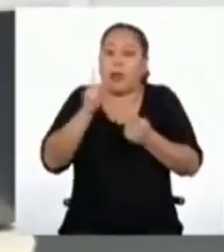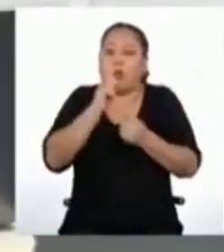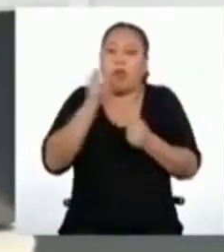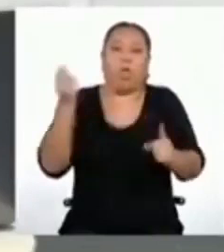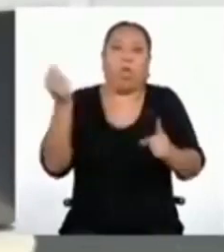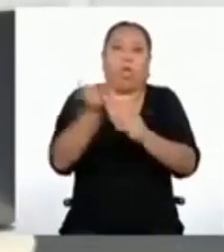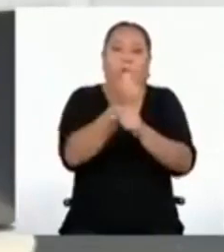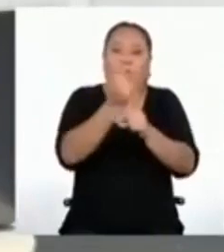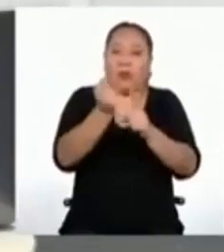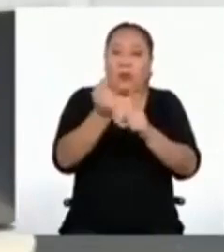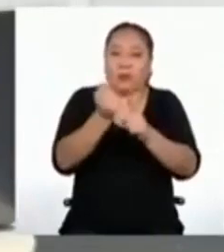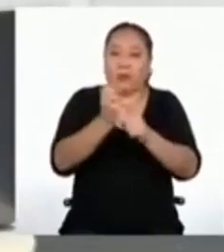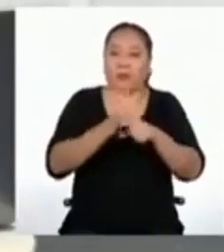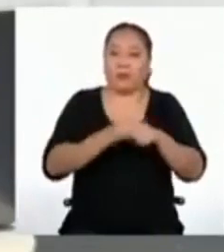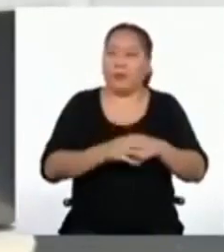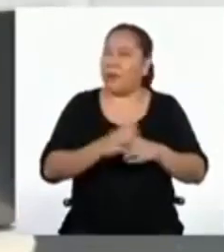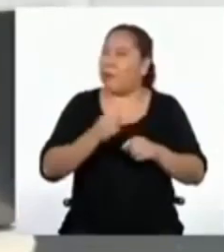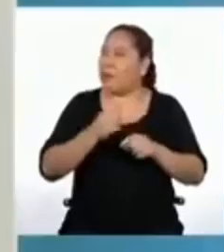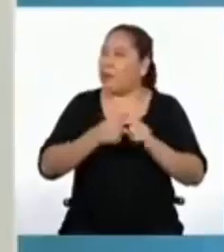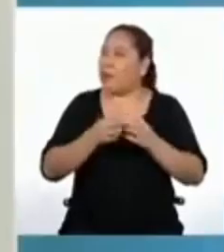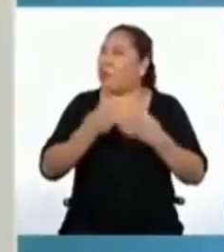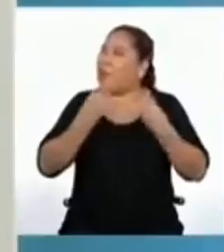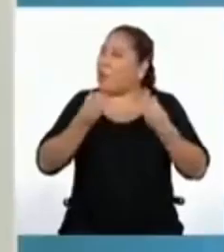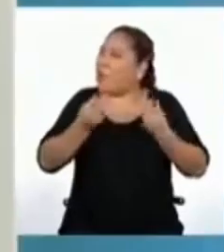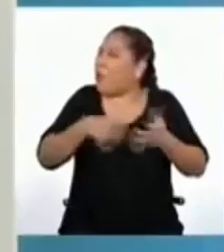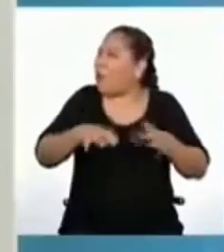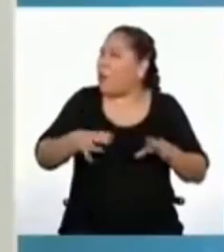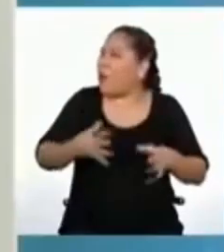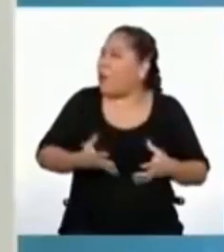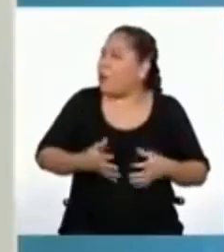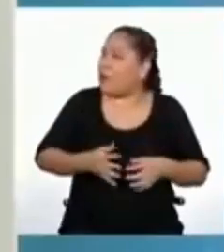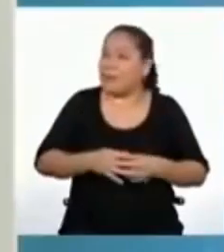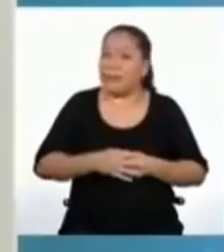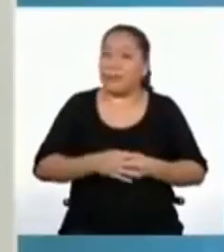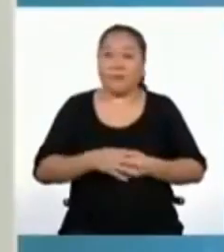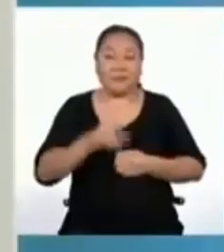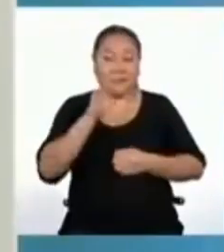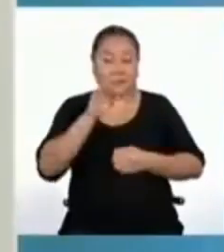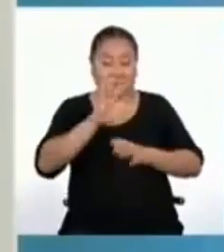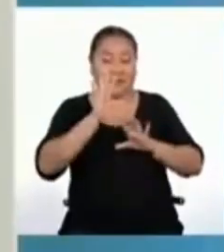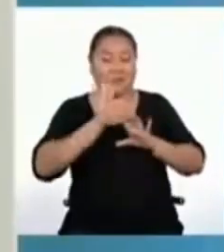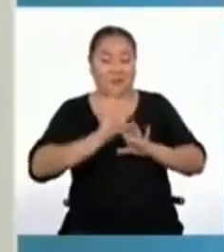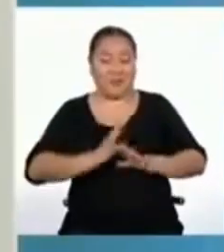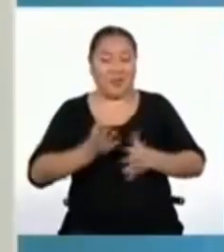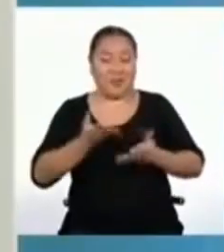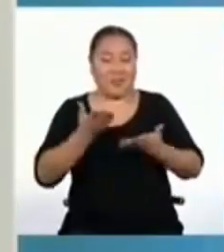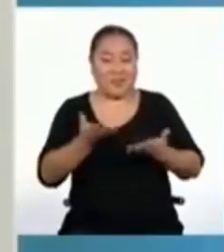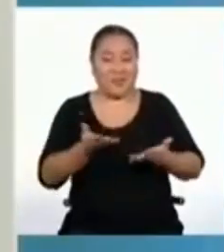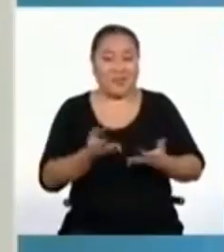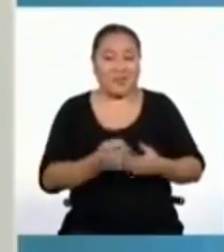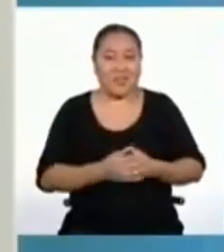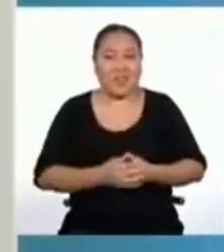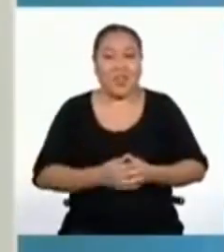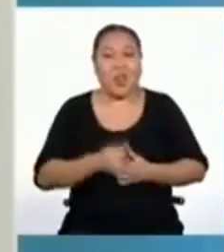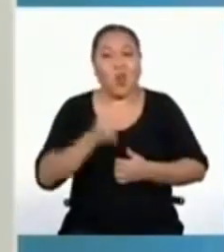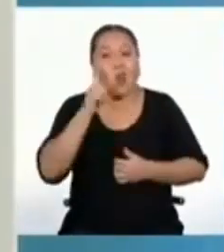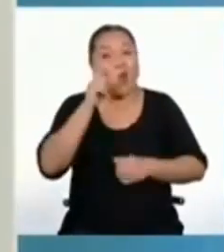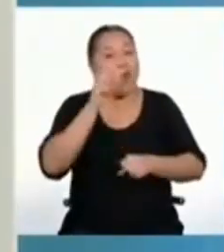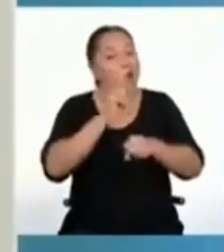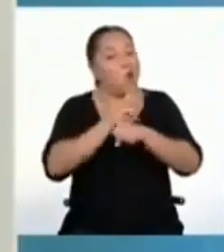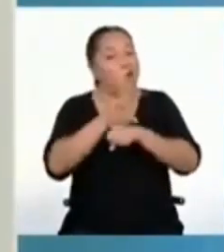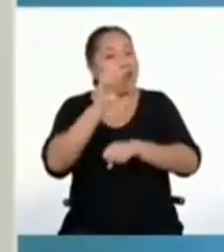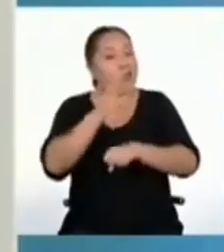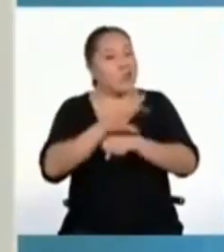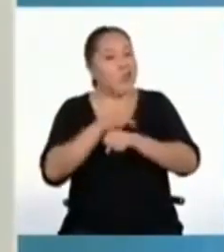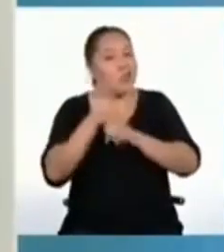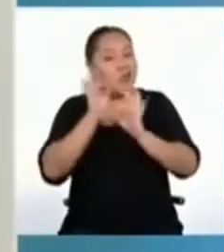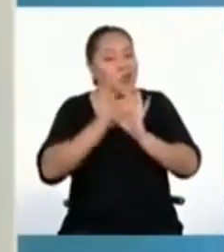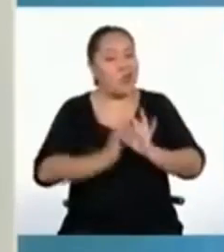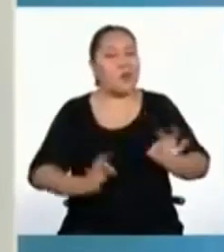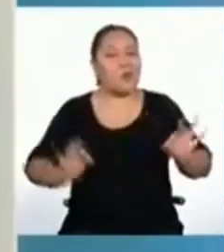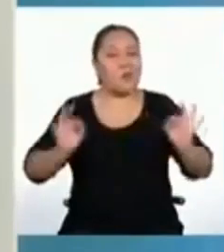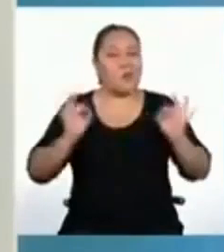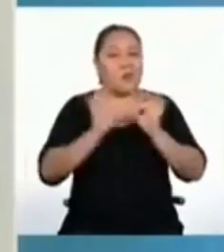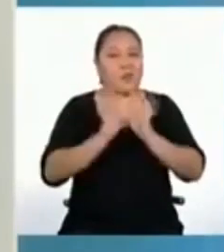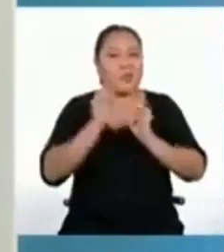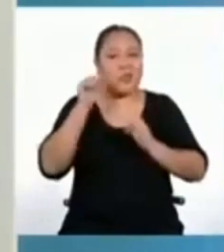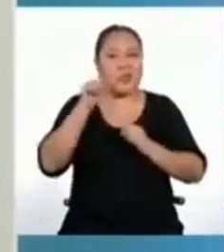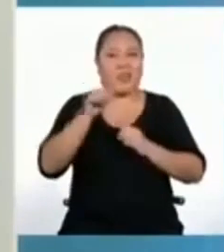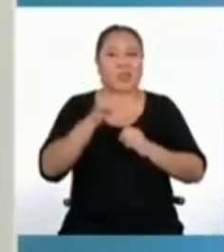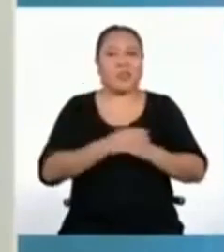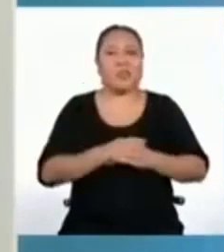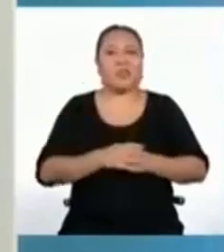queda claro es cómo hacerlo. A eso vamos, Yaremis. Un consejo básico es la